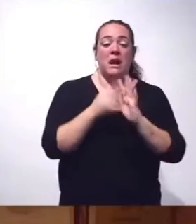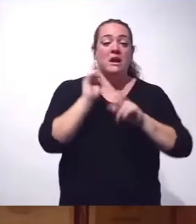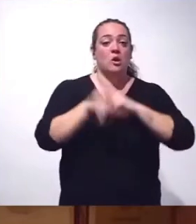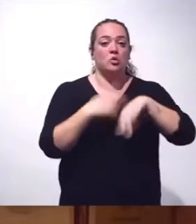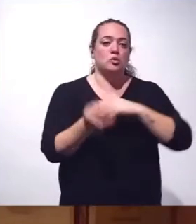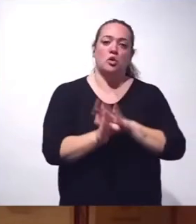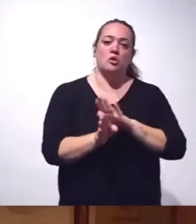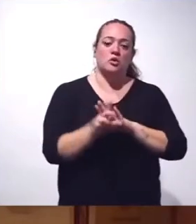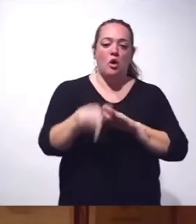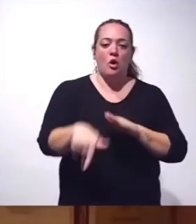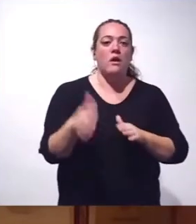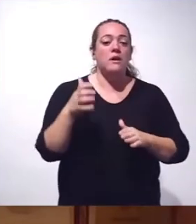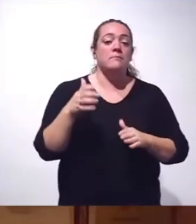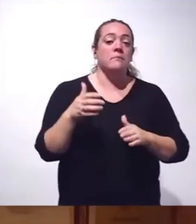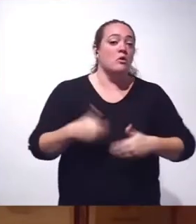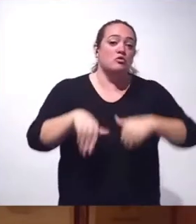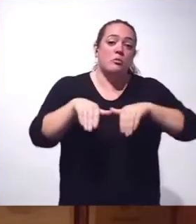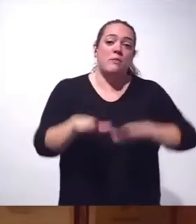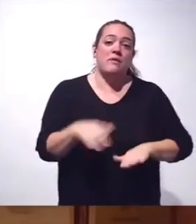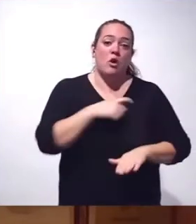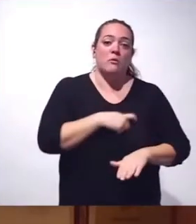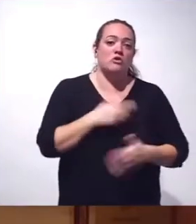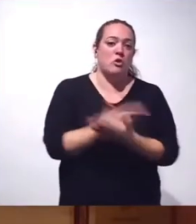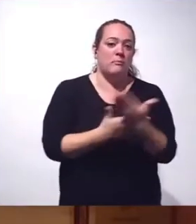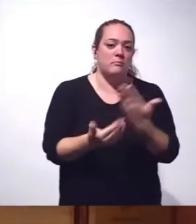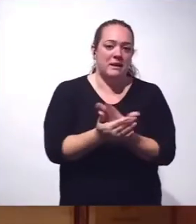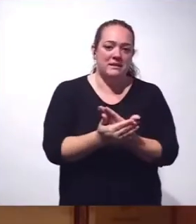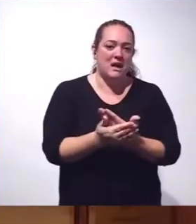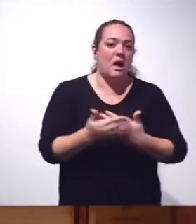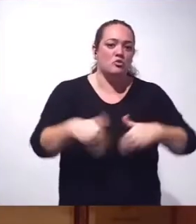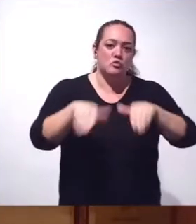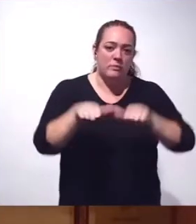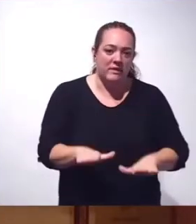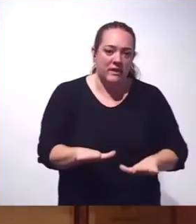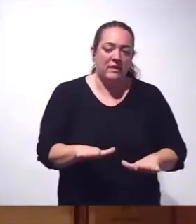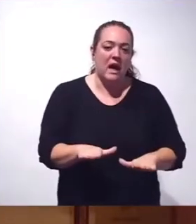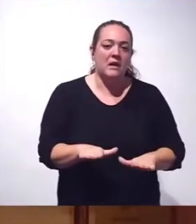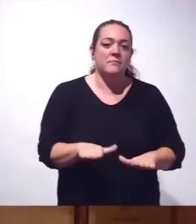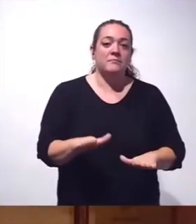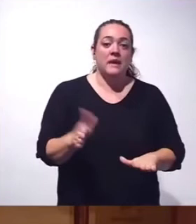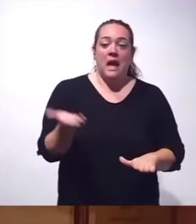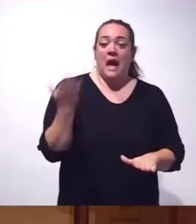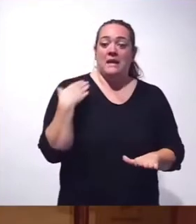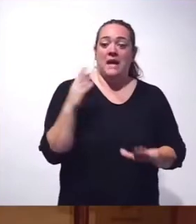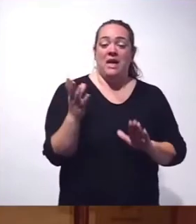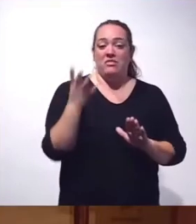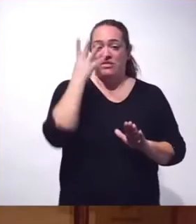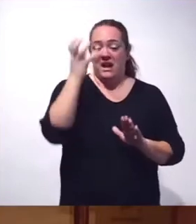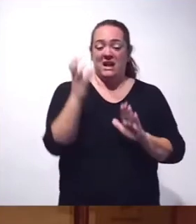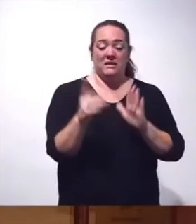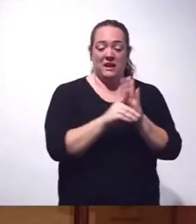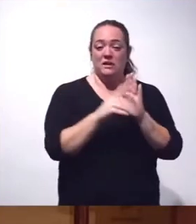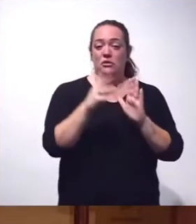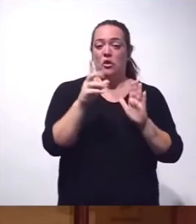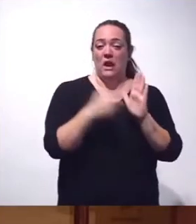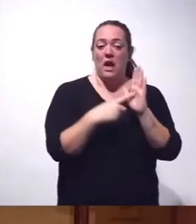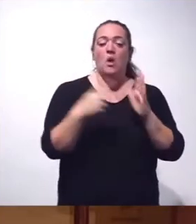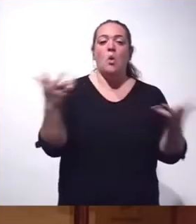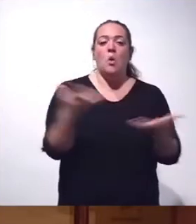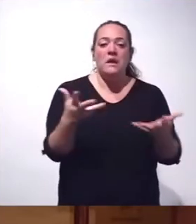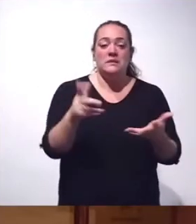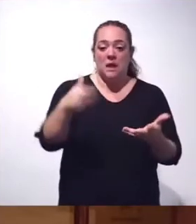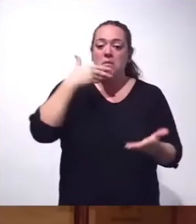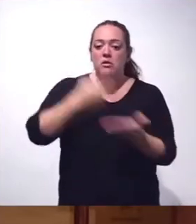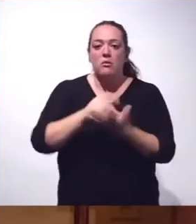Hoy hemos tenido que suspender esa comisión mixta. Repito que ayer se convalidó el decreto de ley de urgencia. Nos han pedido una modificación